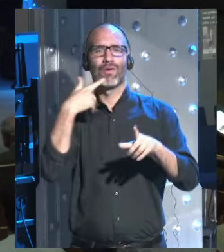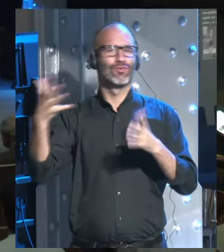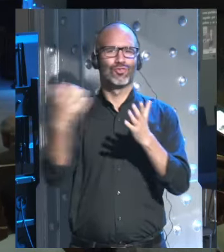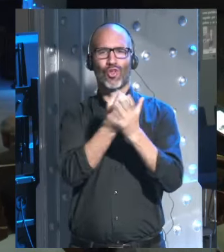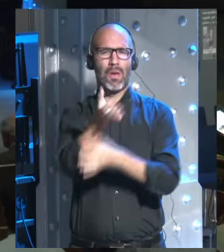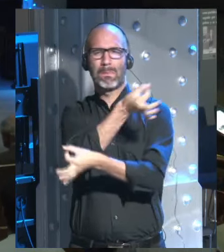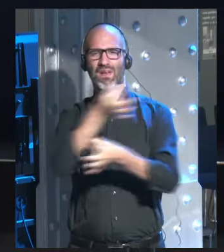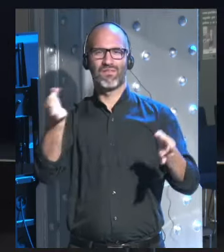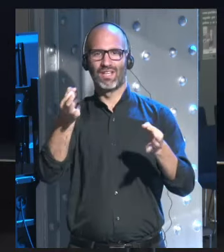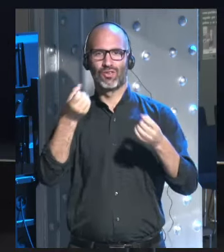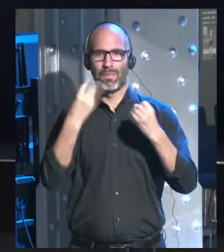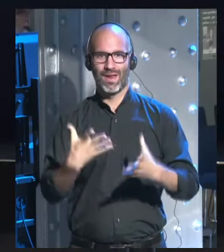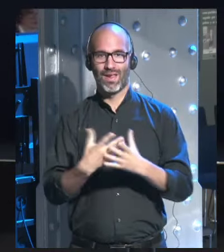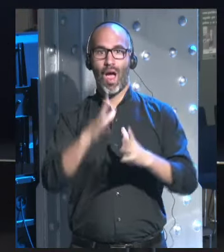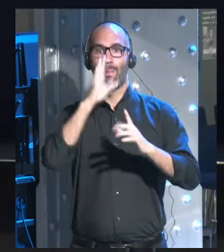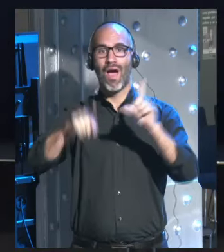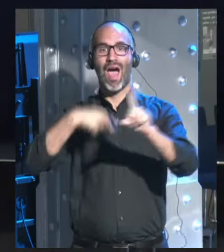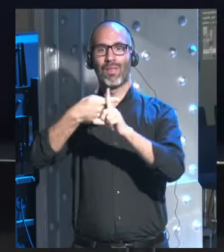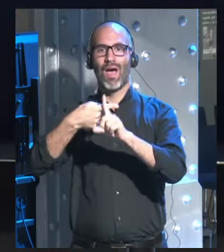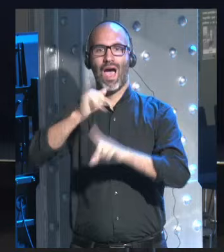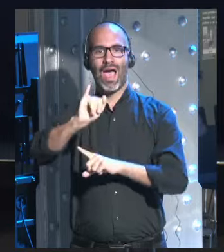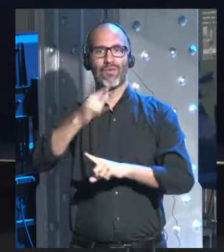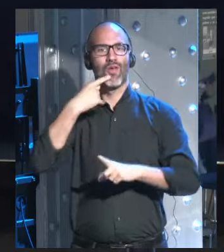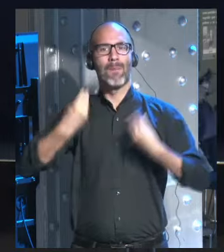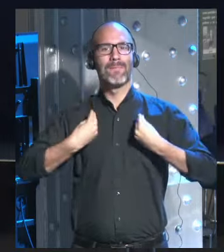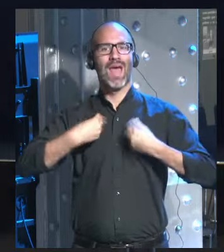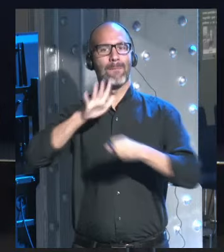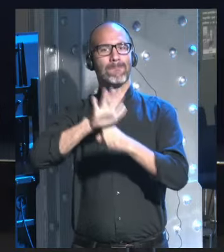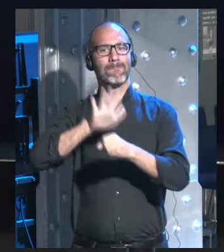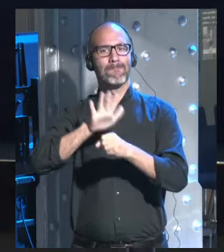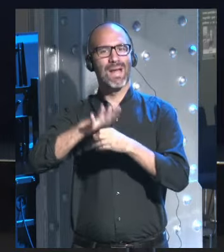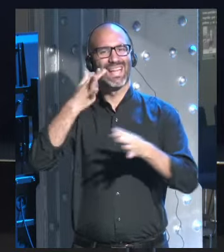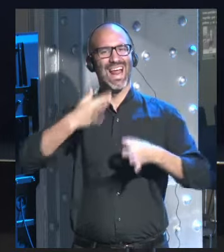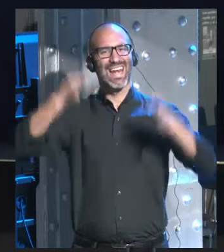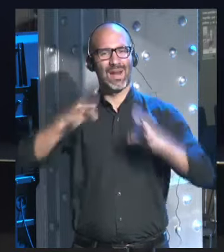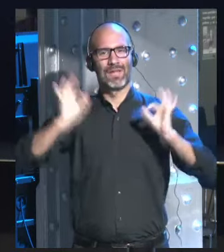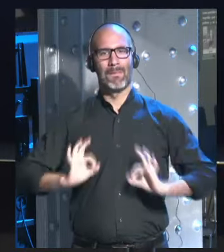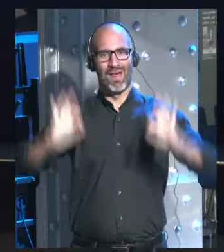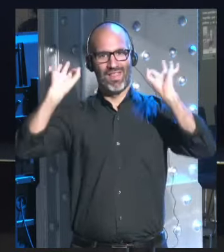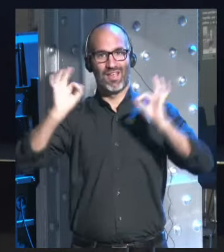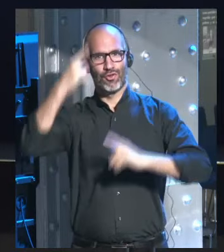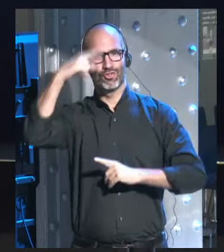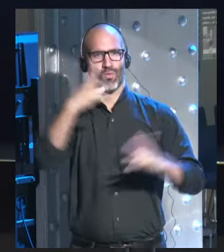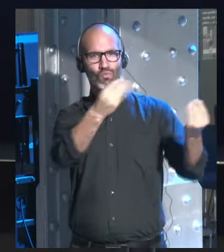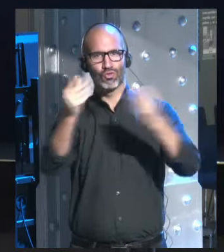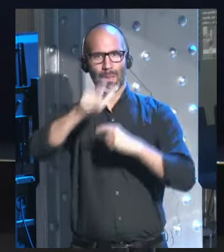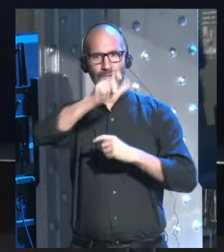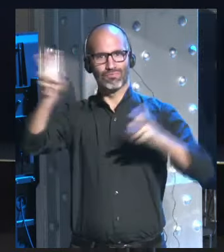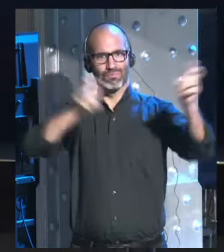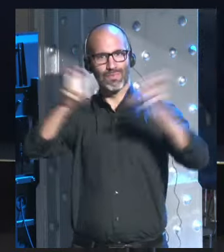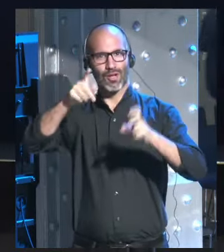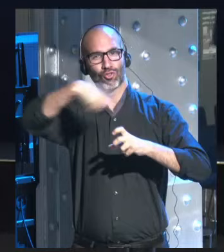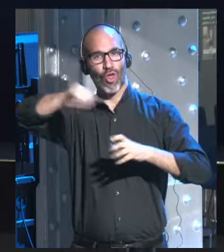estupendamente bien y porque tenemos una vida en Martes realmente especial. Yo sé que muchos de los aquí presentes